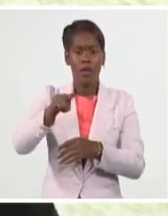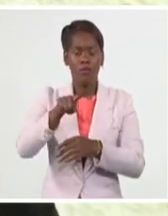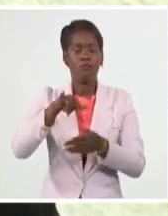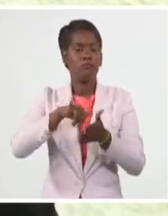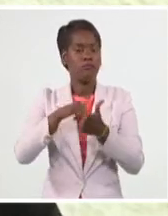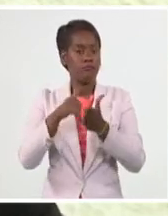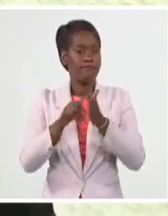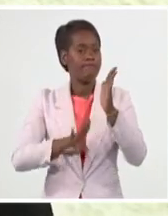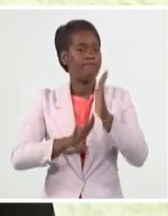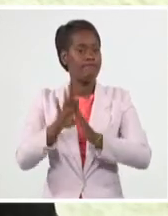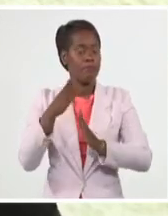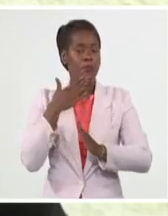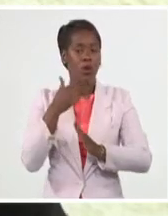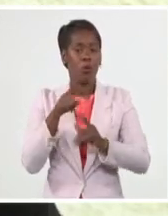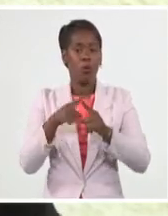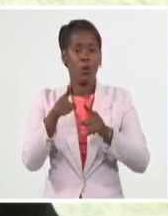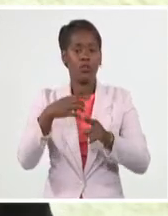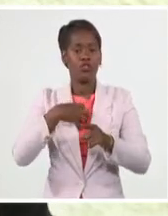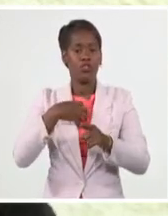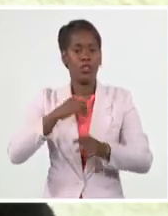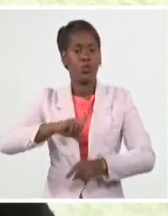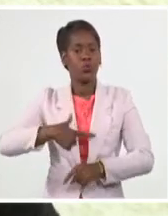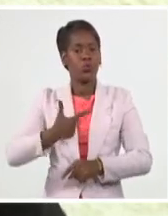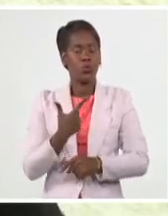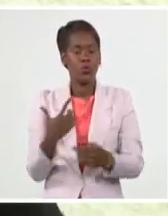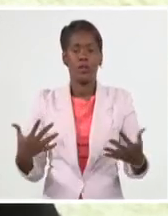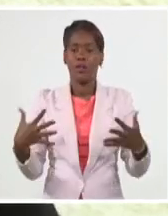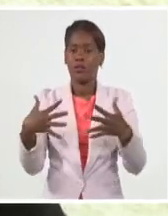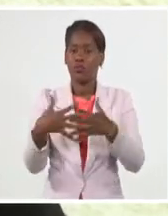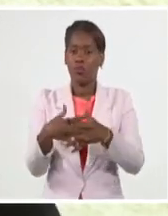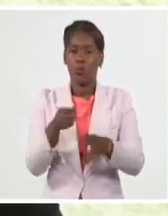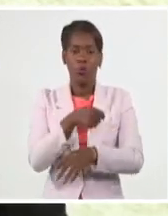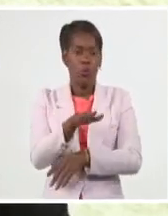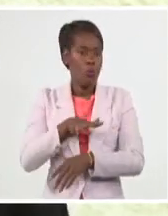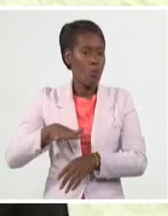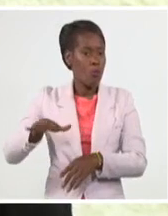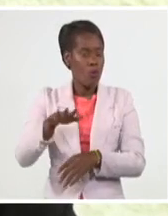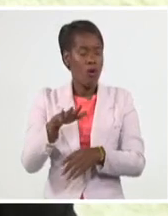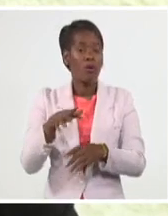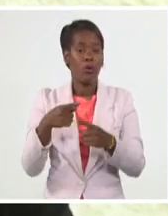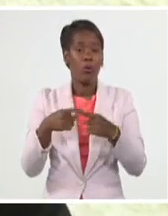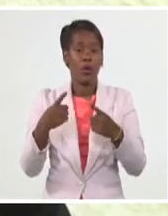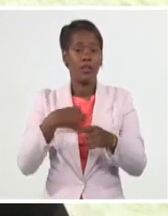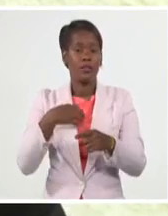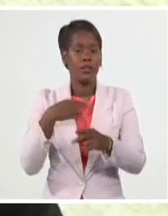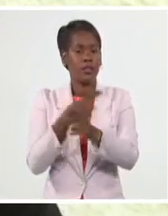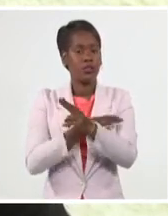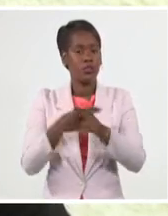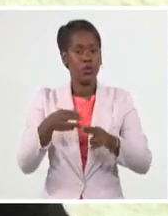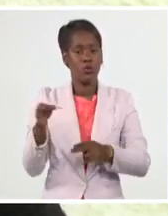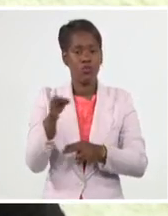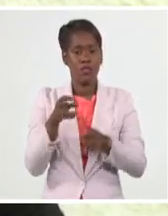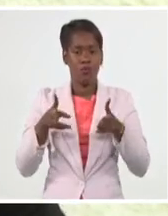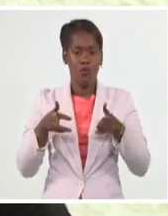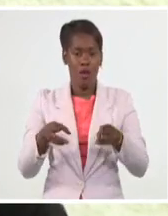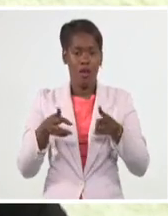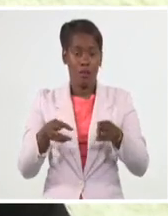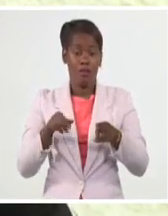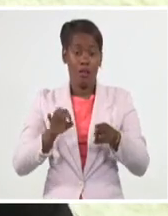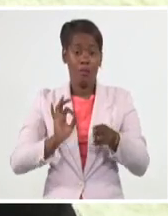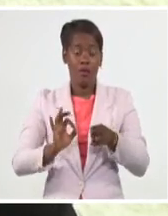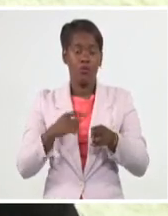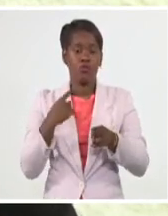que ver además con la cultura comunitaria, tiene que ver también con la historia de este municipio y por tanto hemos